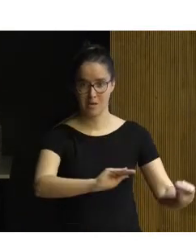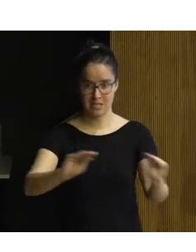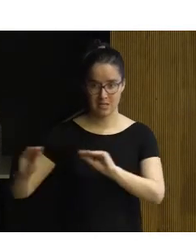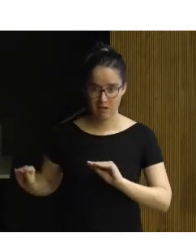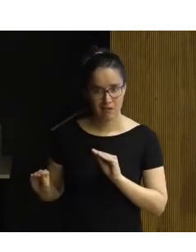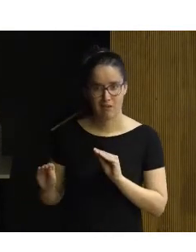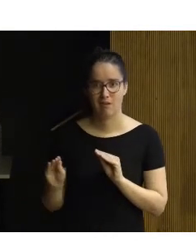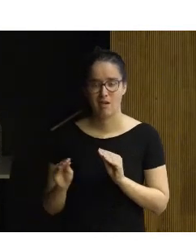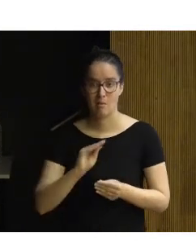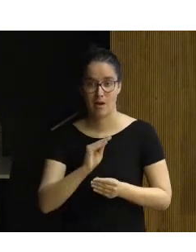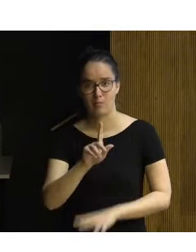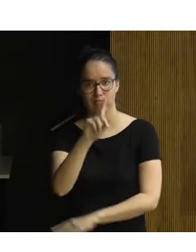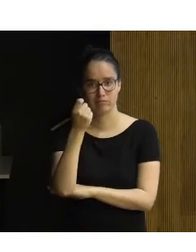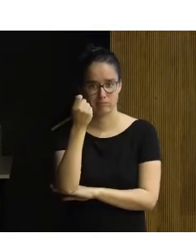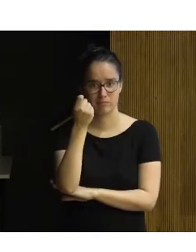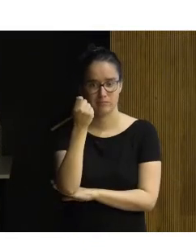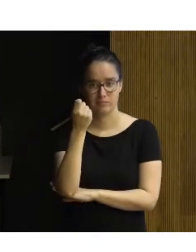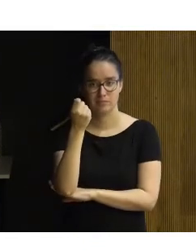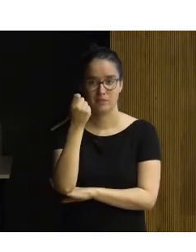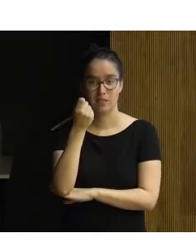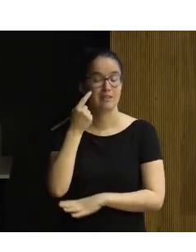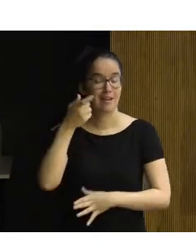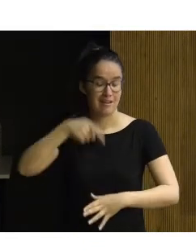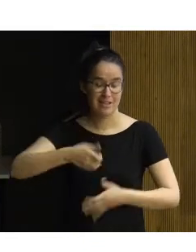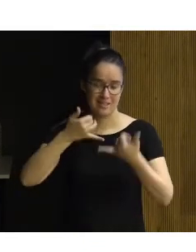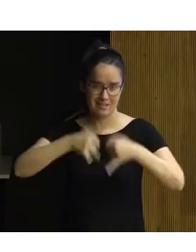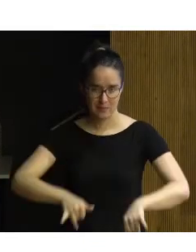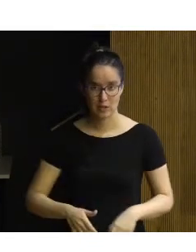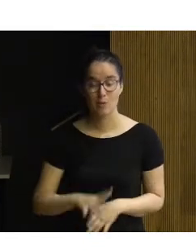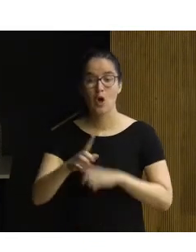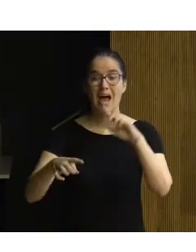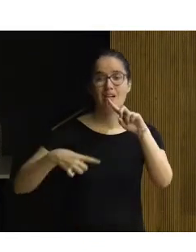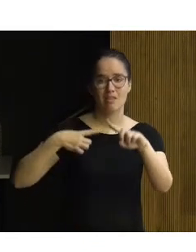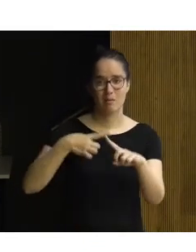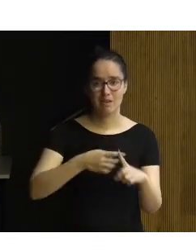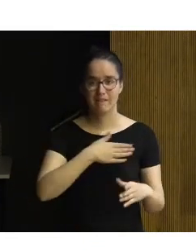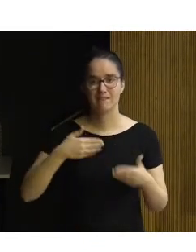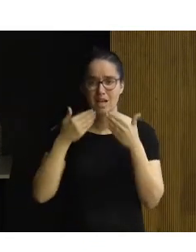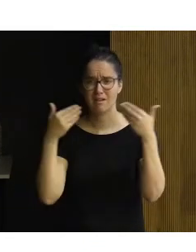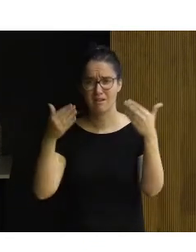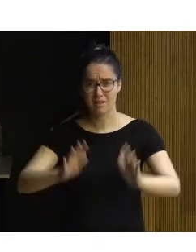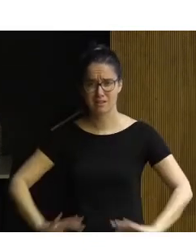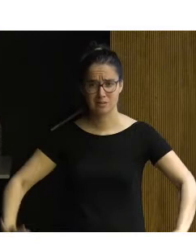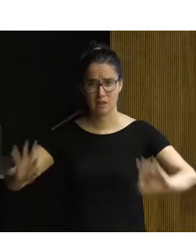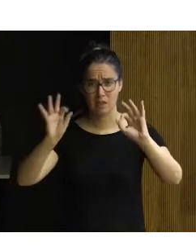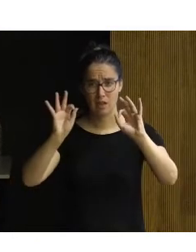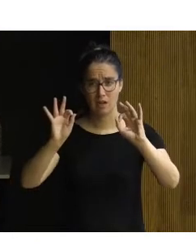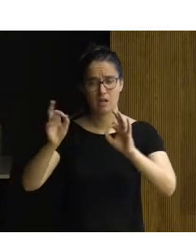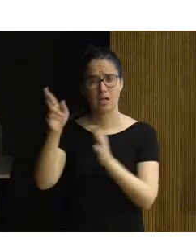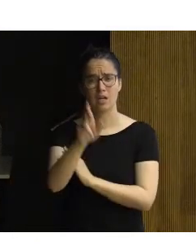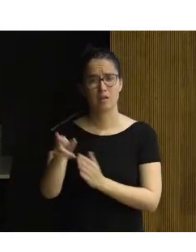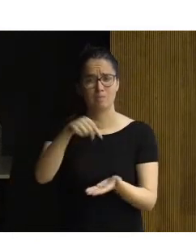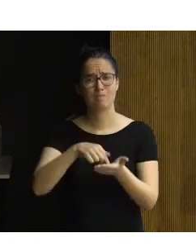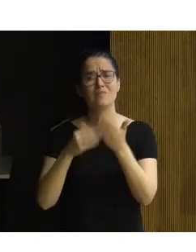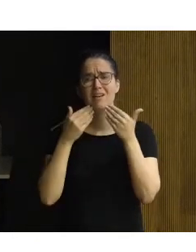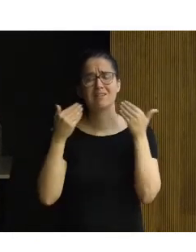hacer posible este evento. Pero, además, quería agradecer especialmente y reiterar